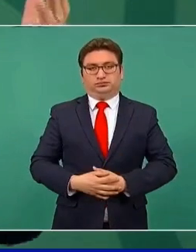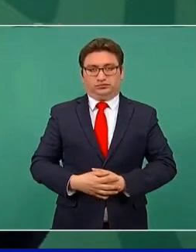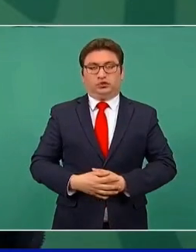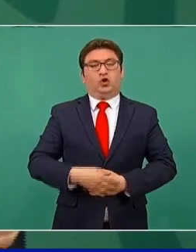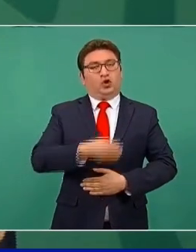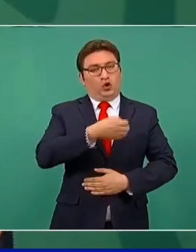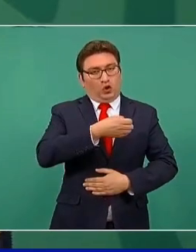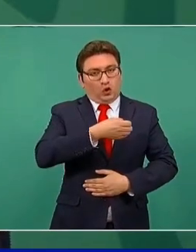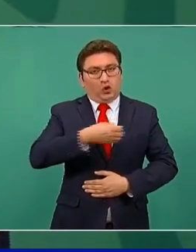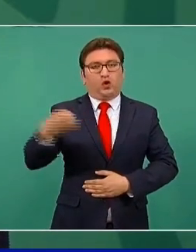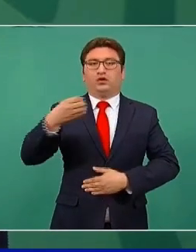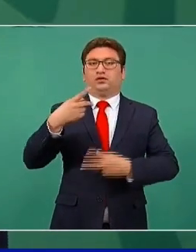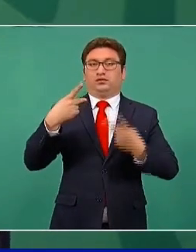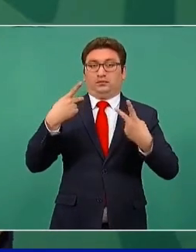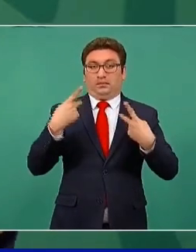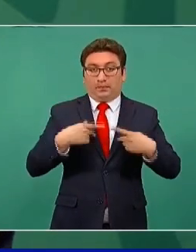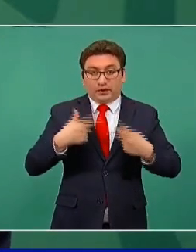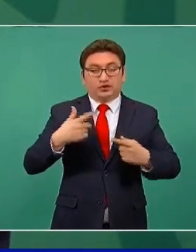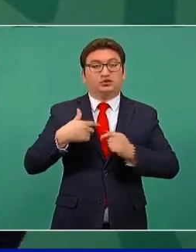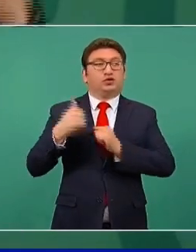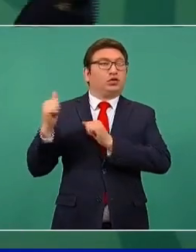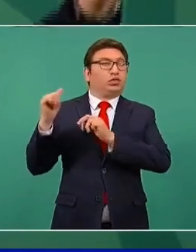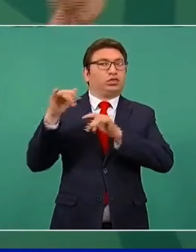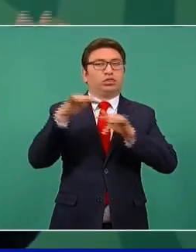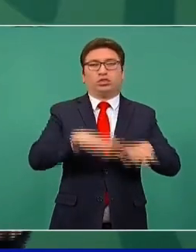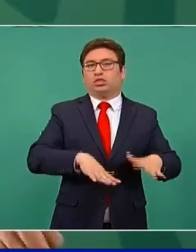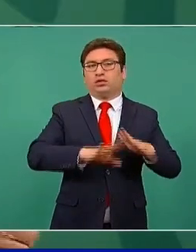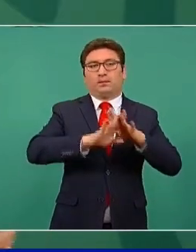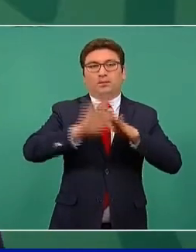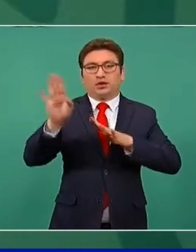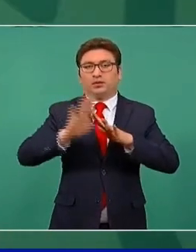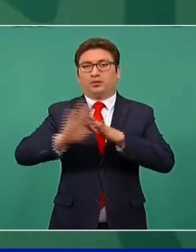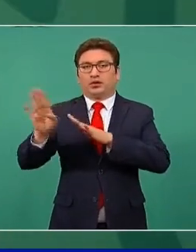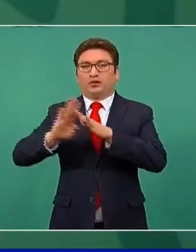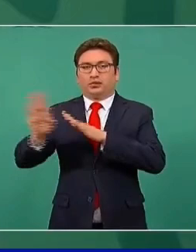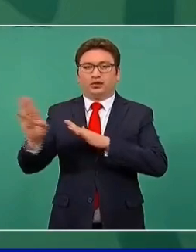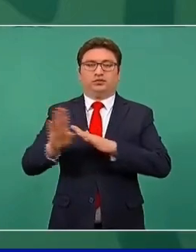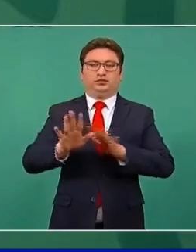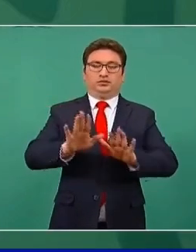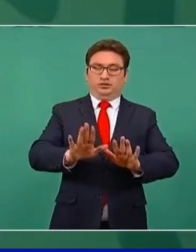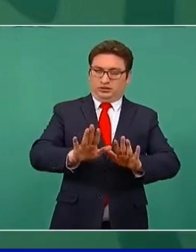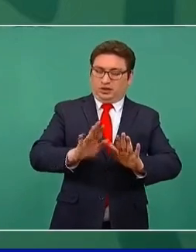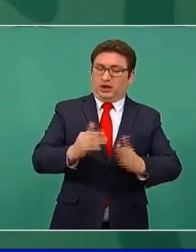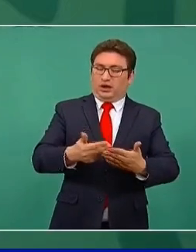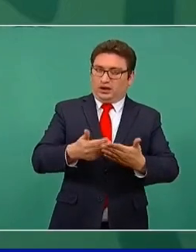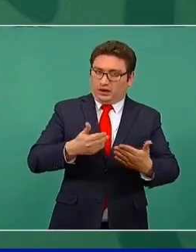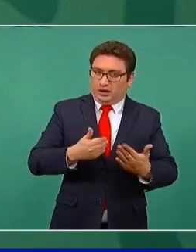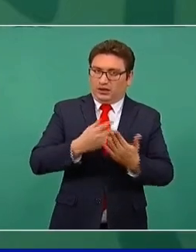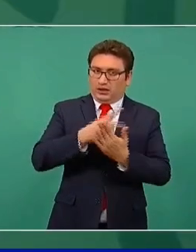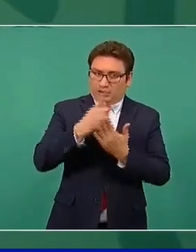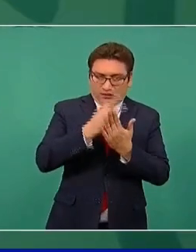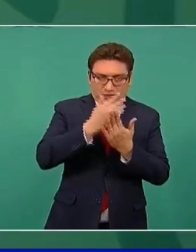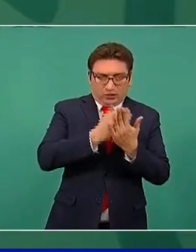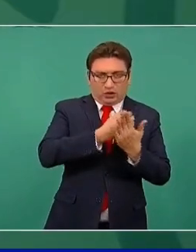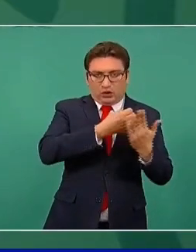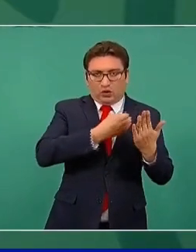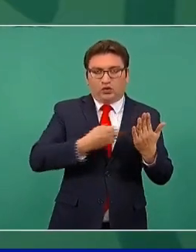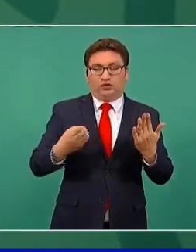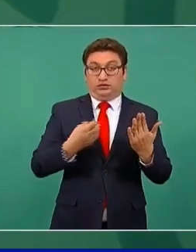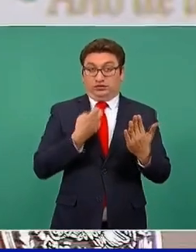ordenar el flujo migratorio. No se puede crecer en un plan de esta